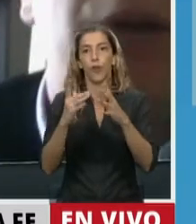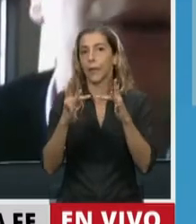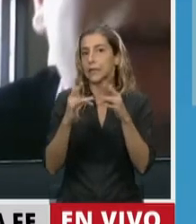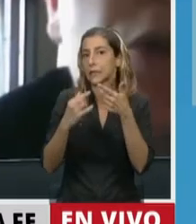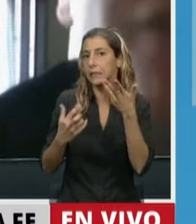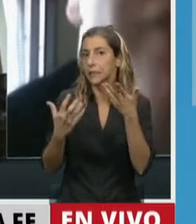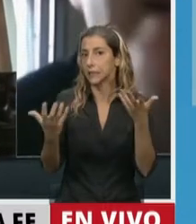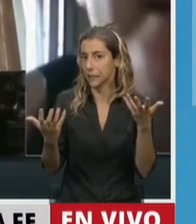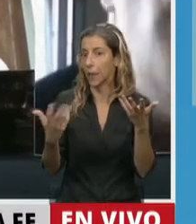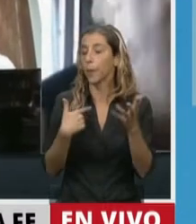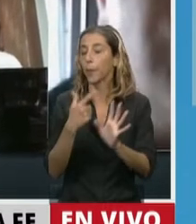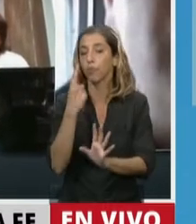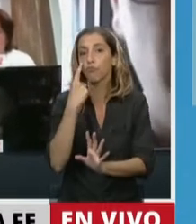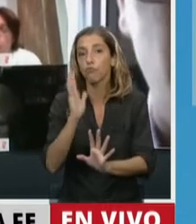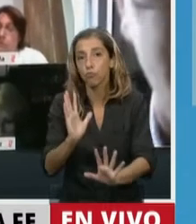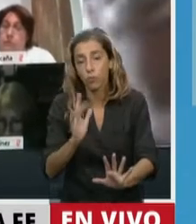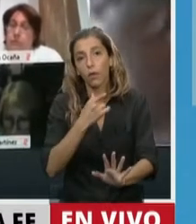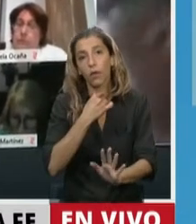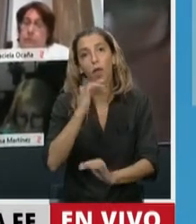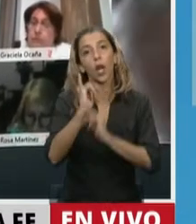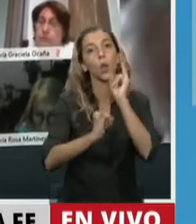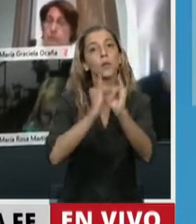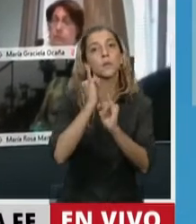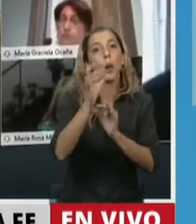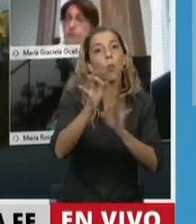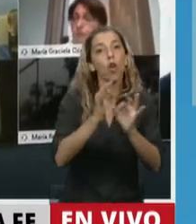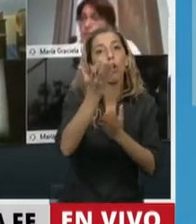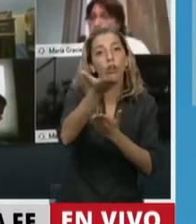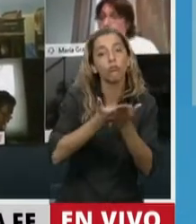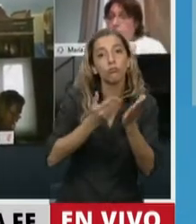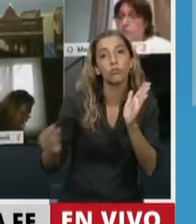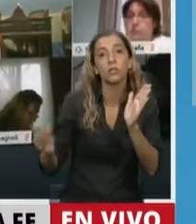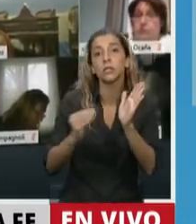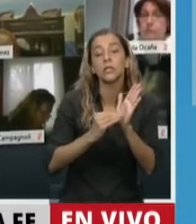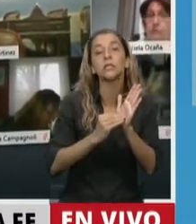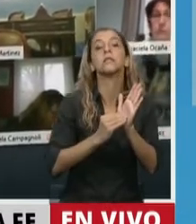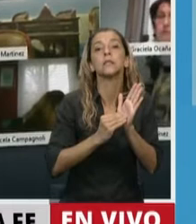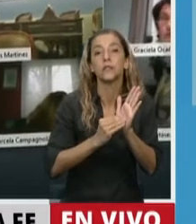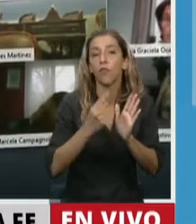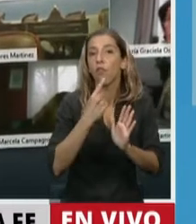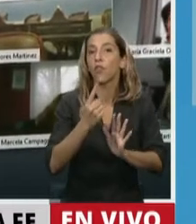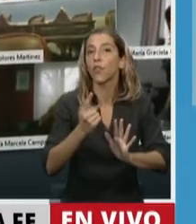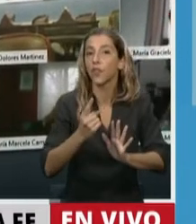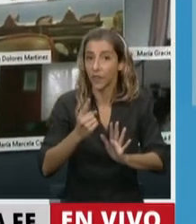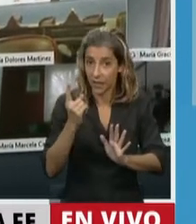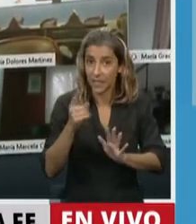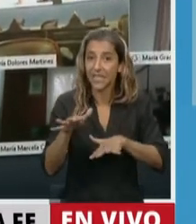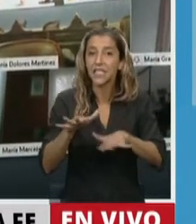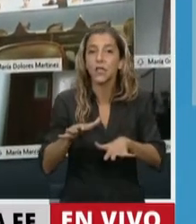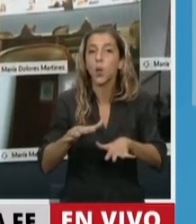el proyecto, el carácter excepcional en términos absolutos, y lo hago para el futuro,